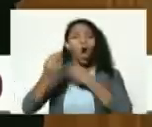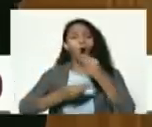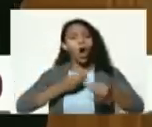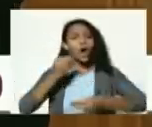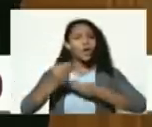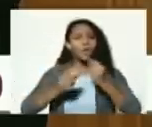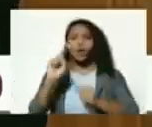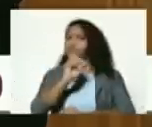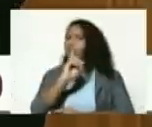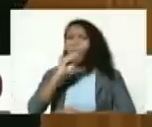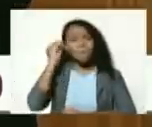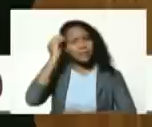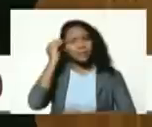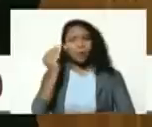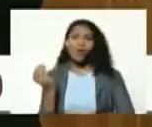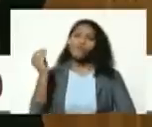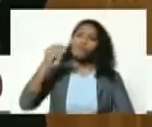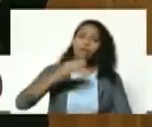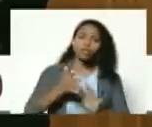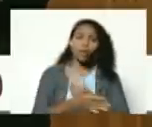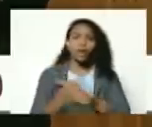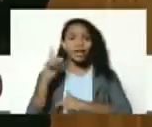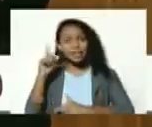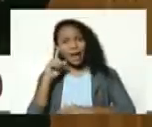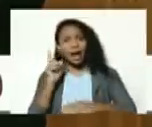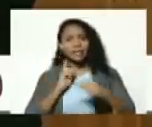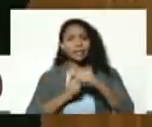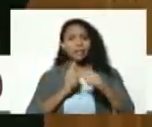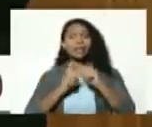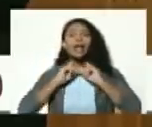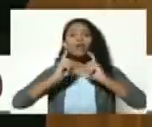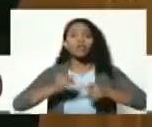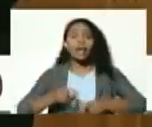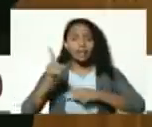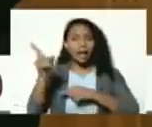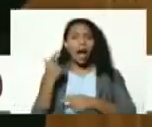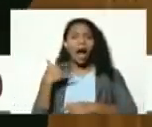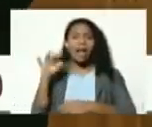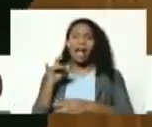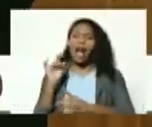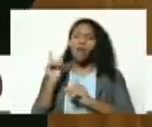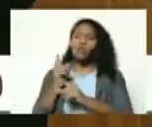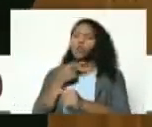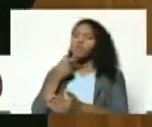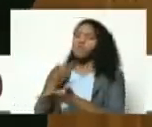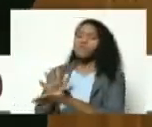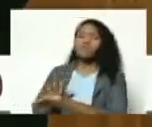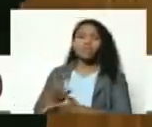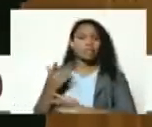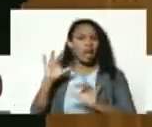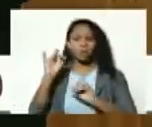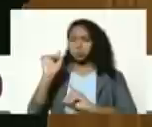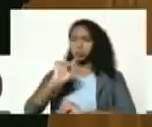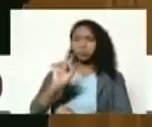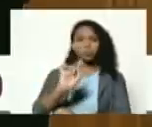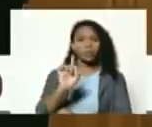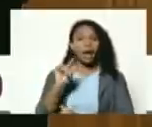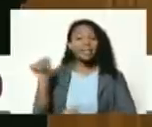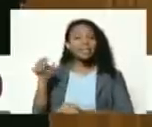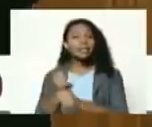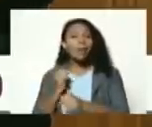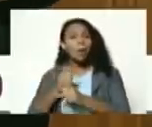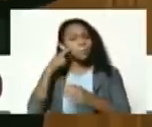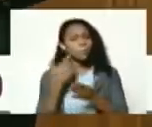que no pensemos más en que en el cementerio de Angostura hay restos allí no hay restos en este trabajo